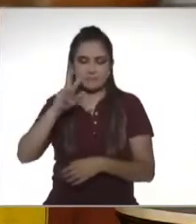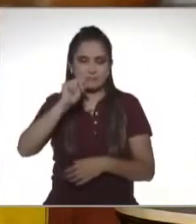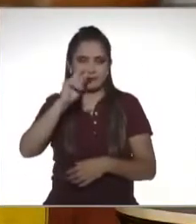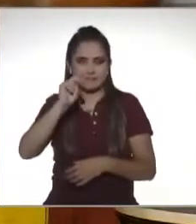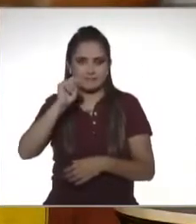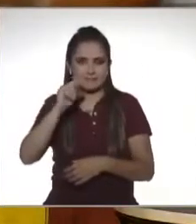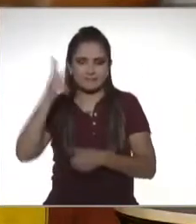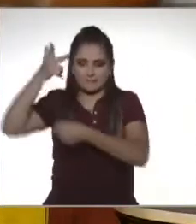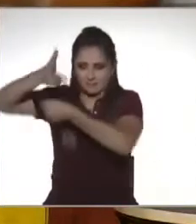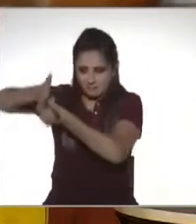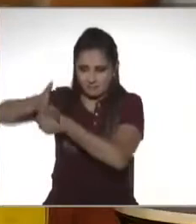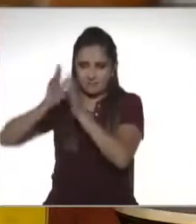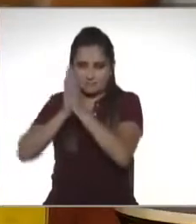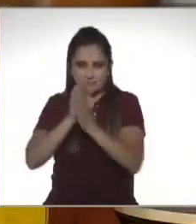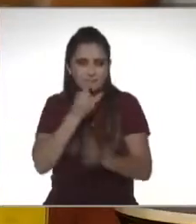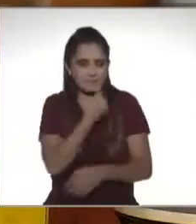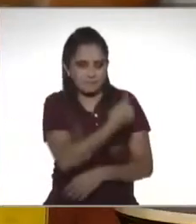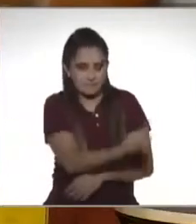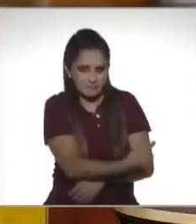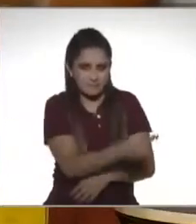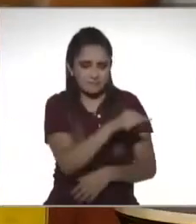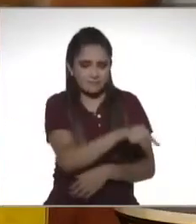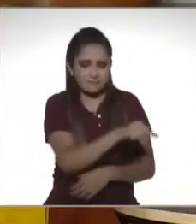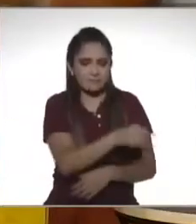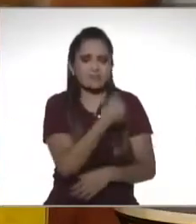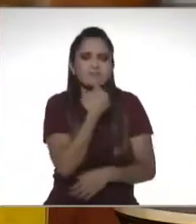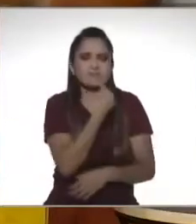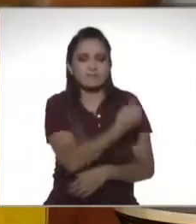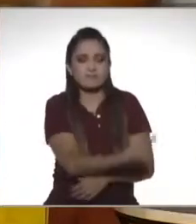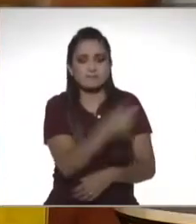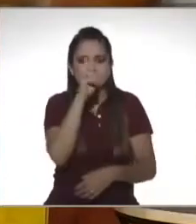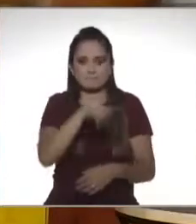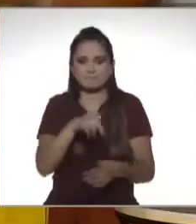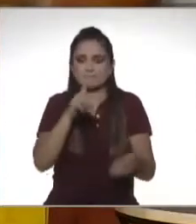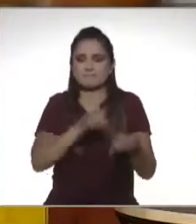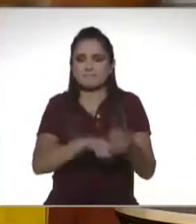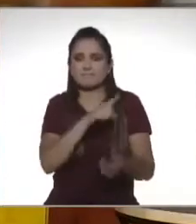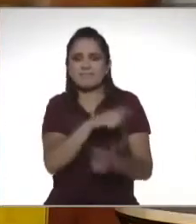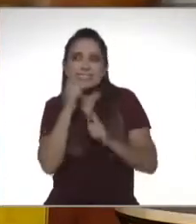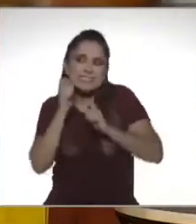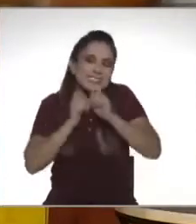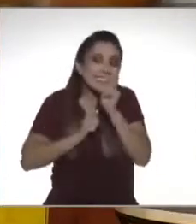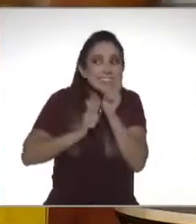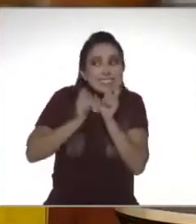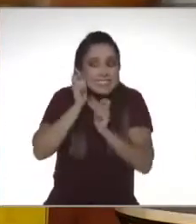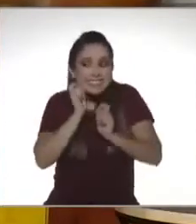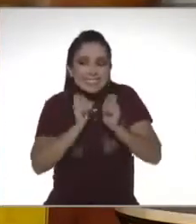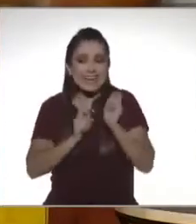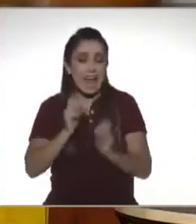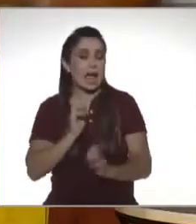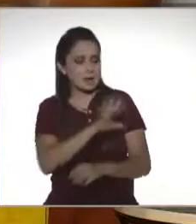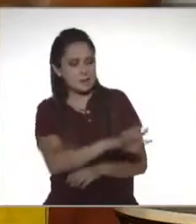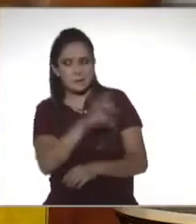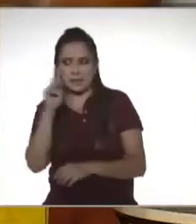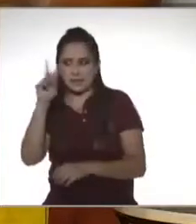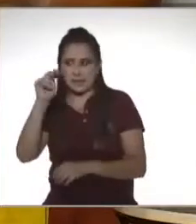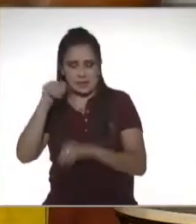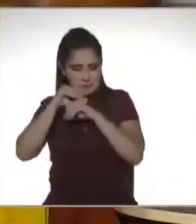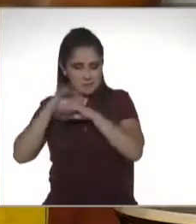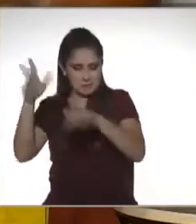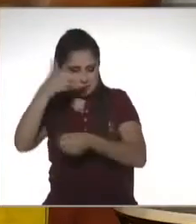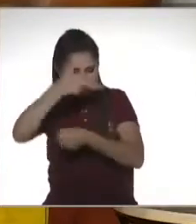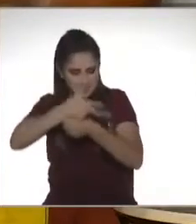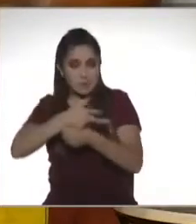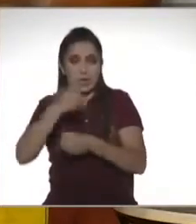porque es brillante en sus expresiones y lo contrata para hacer un comercial, le van a pagar un